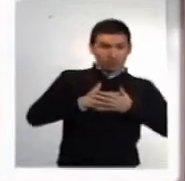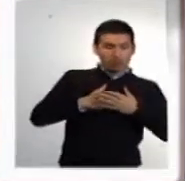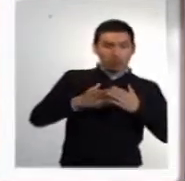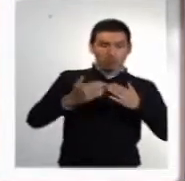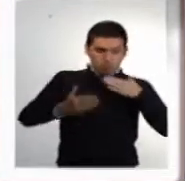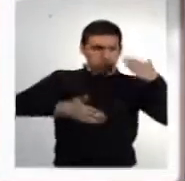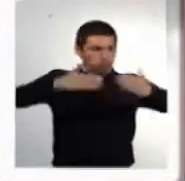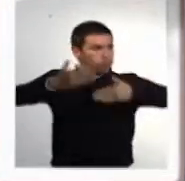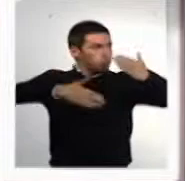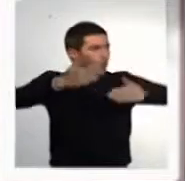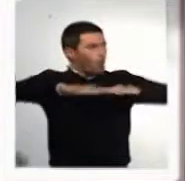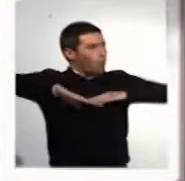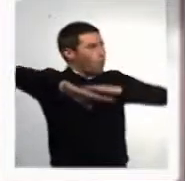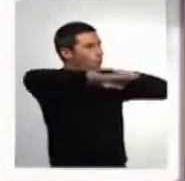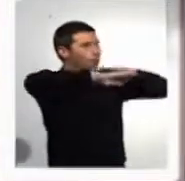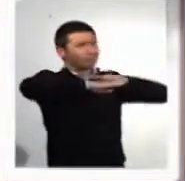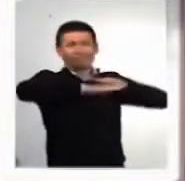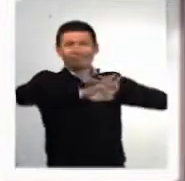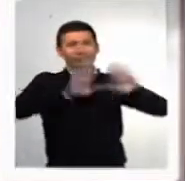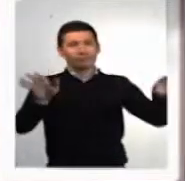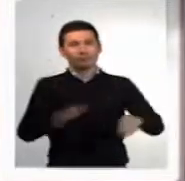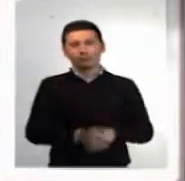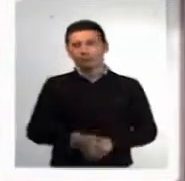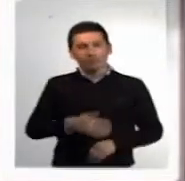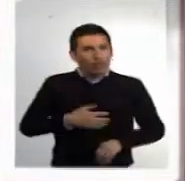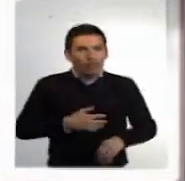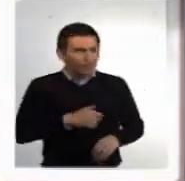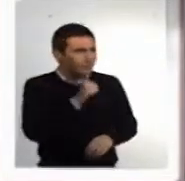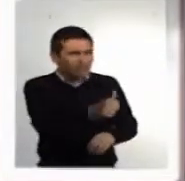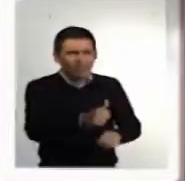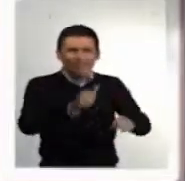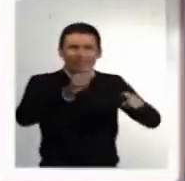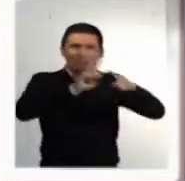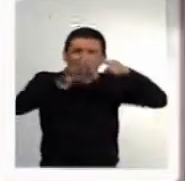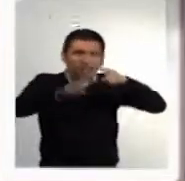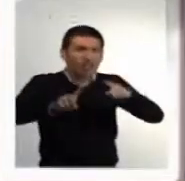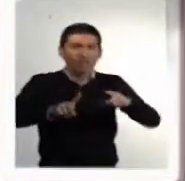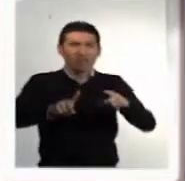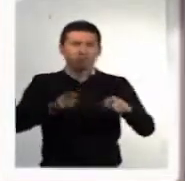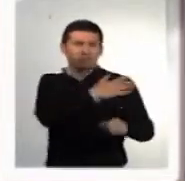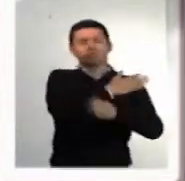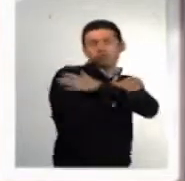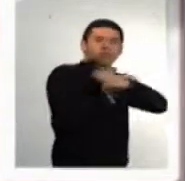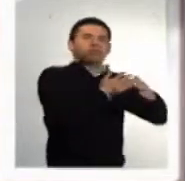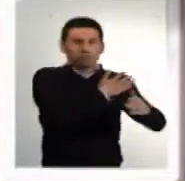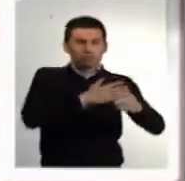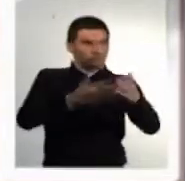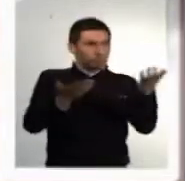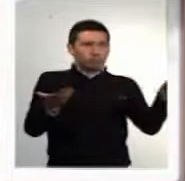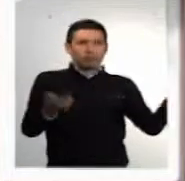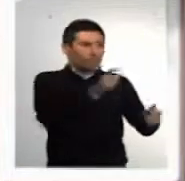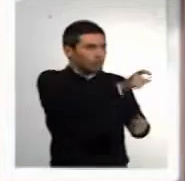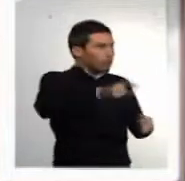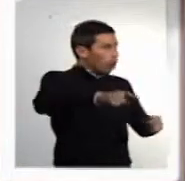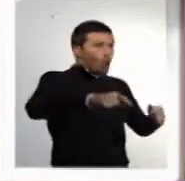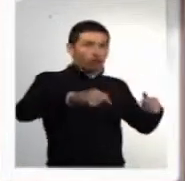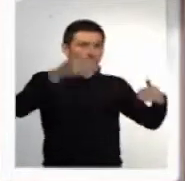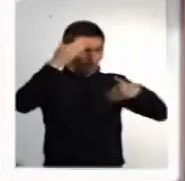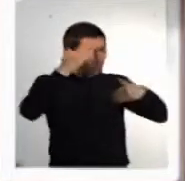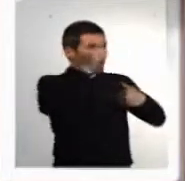nosotros tengamos más posibilidades y tengamos más igualdad. Lo peor fue en el Transmilenio. La gente empuja, la gente que